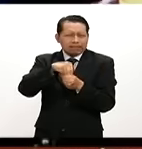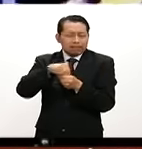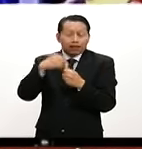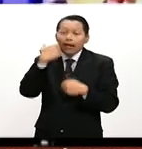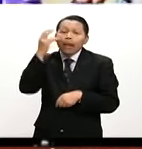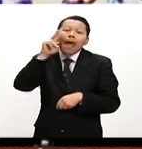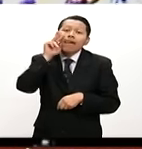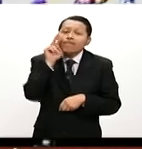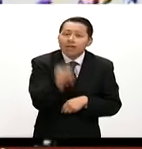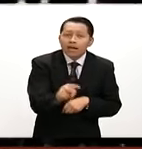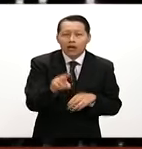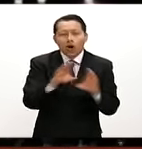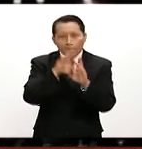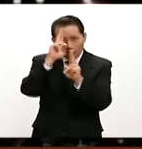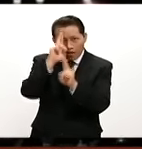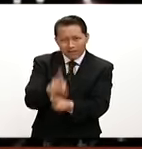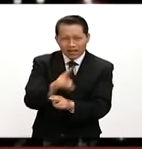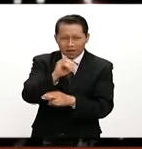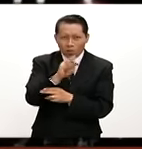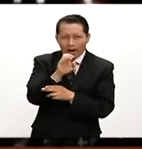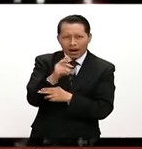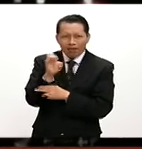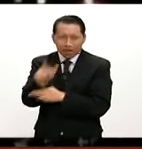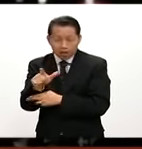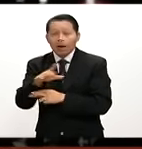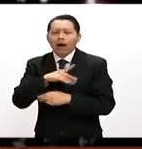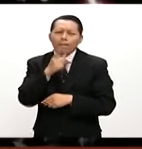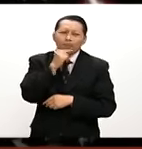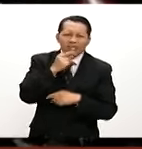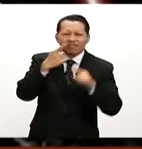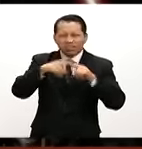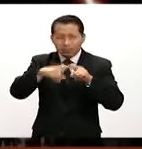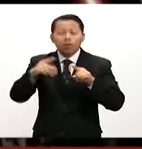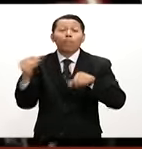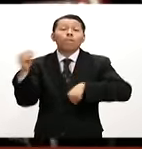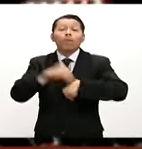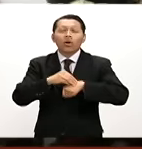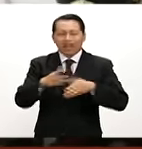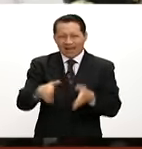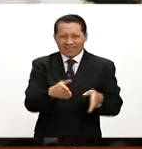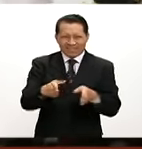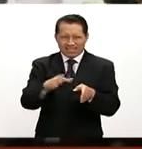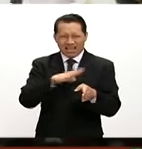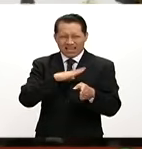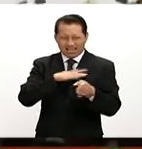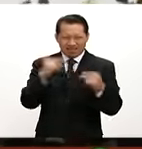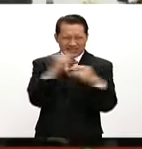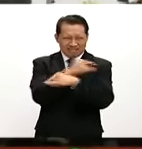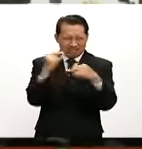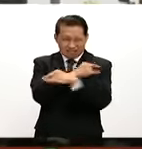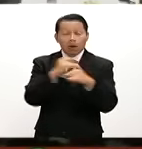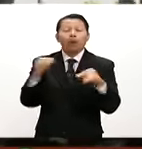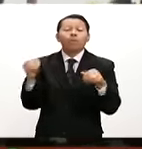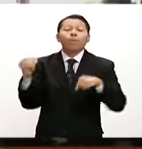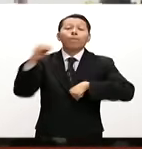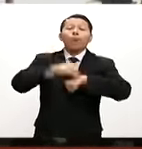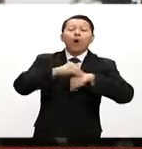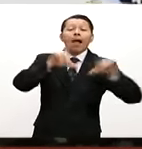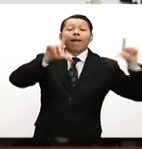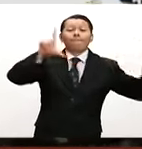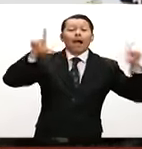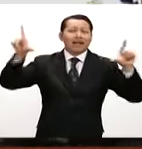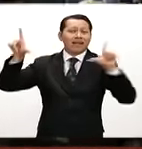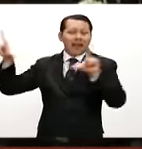Ciudad Juárez. De hecho, el gobierno municipal colocó algunas pantallas a lo largo de la avenida para que las personas que no podían acercarse de manera